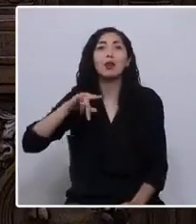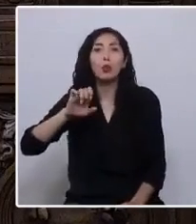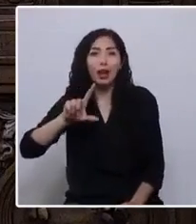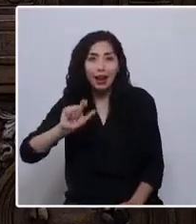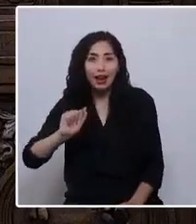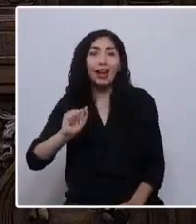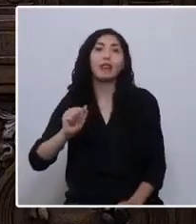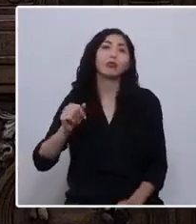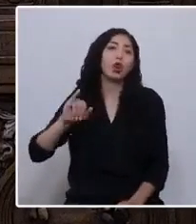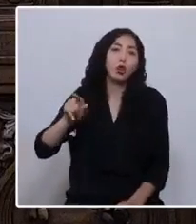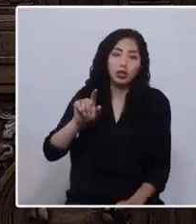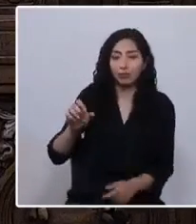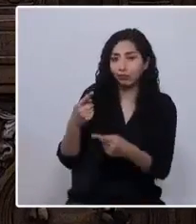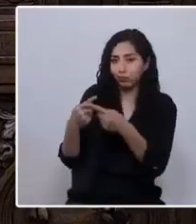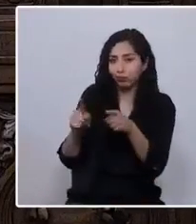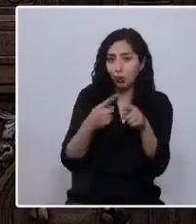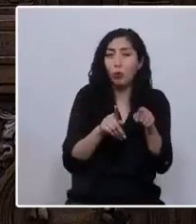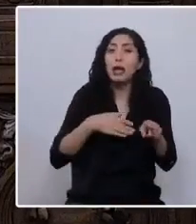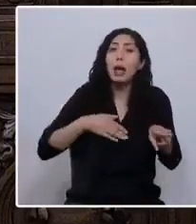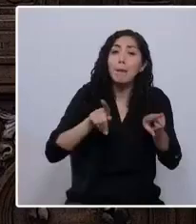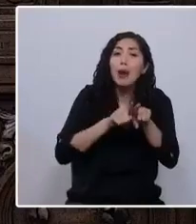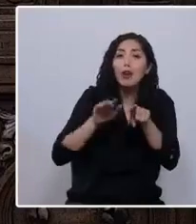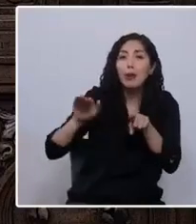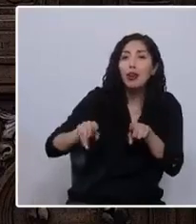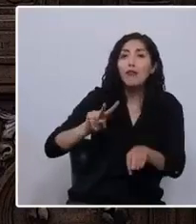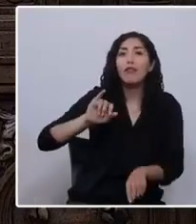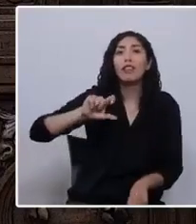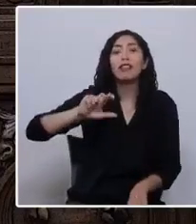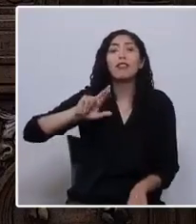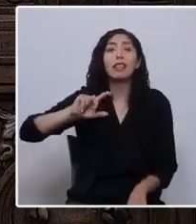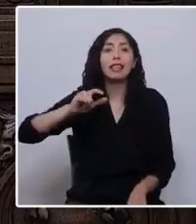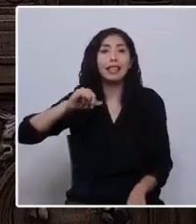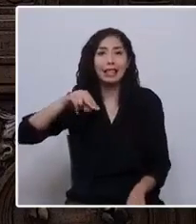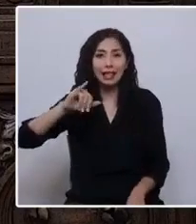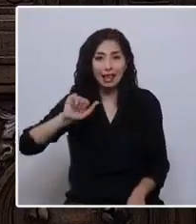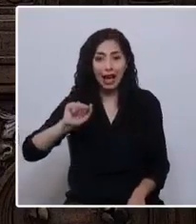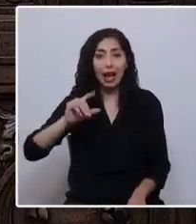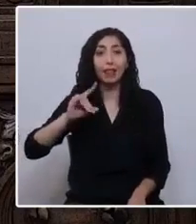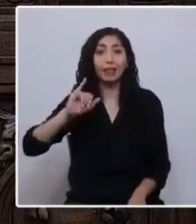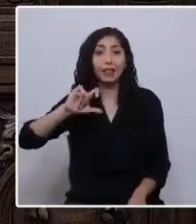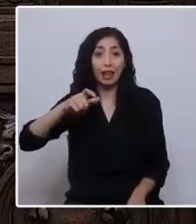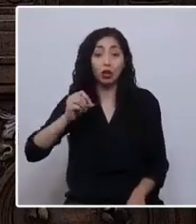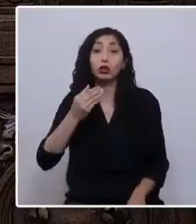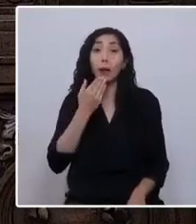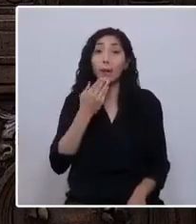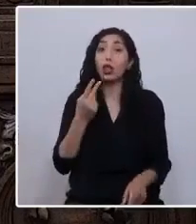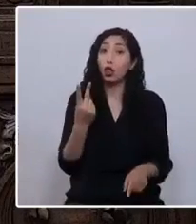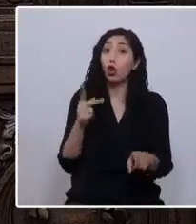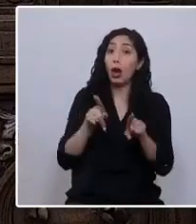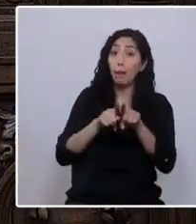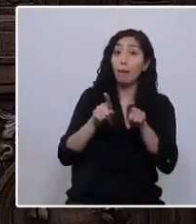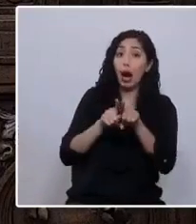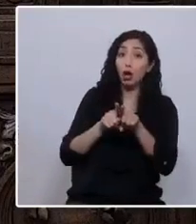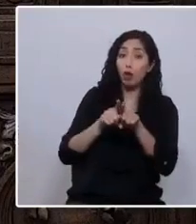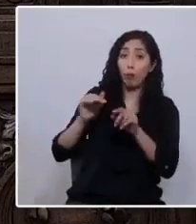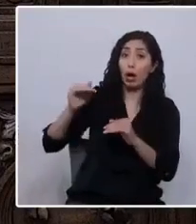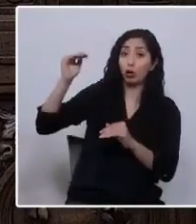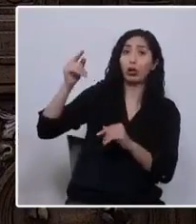Me crié junto a mis hermanos menores, Virginia y Diego, pero también tenemos dos mayores en España, Sonia y Roberto.